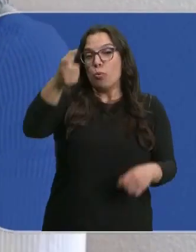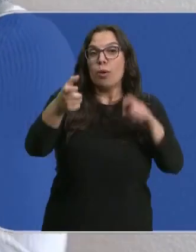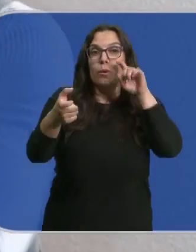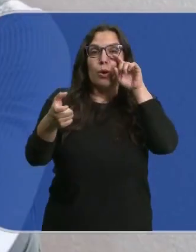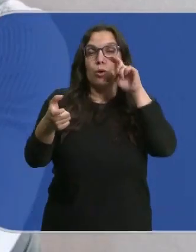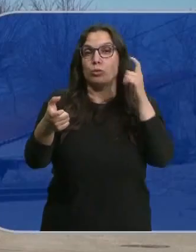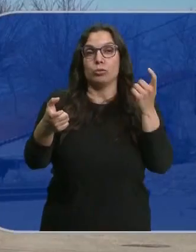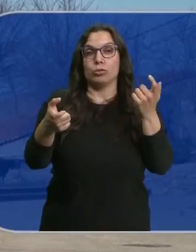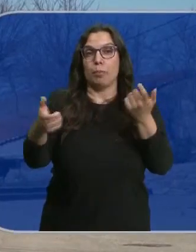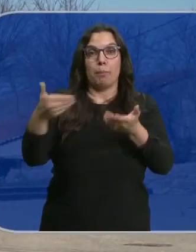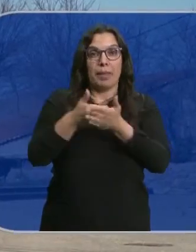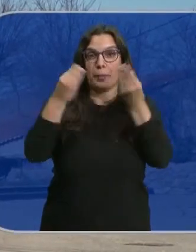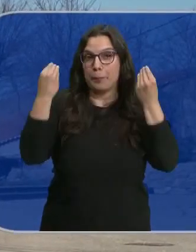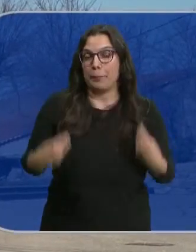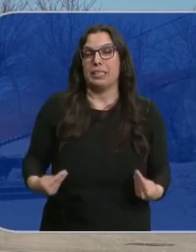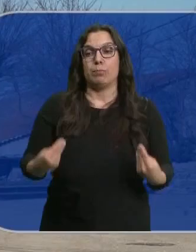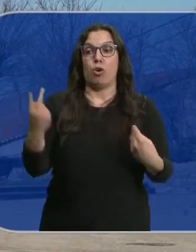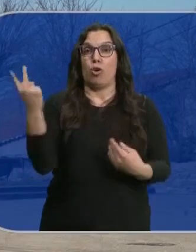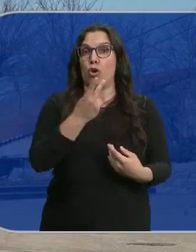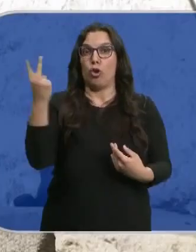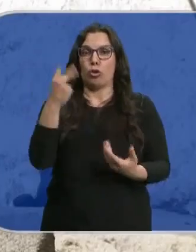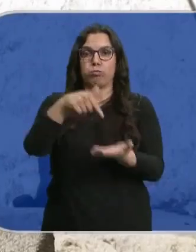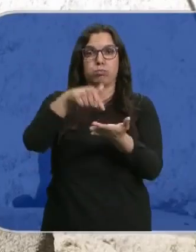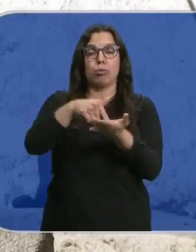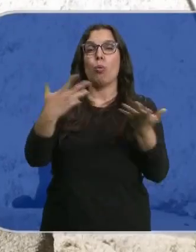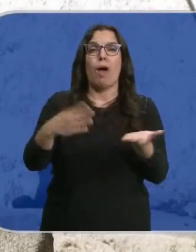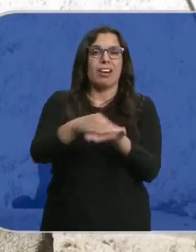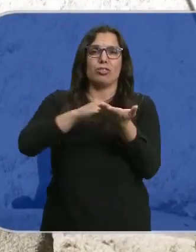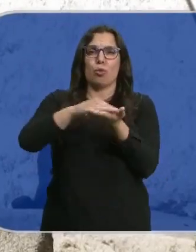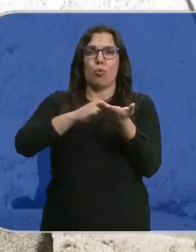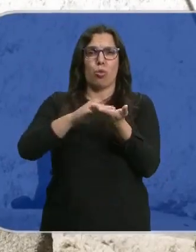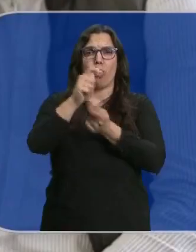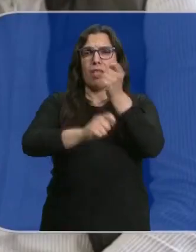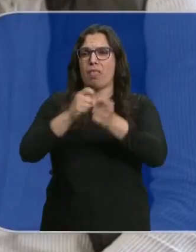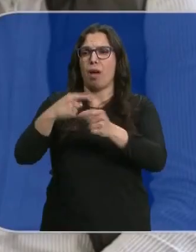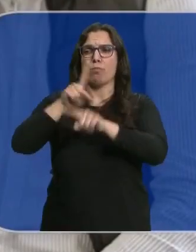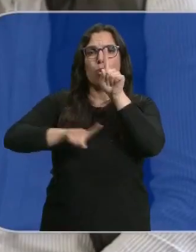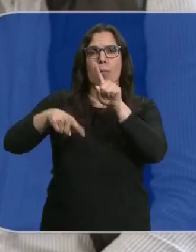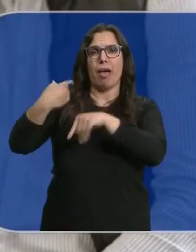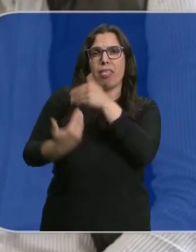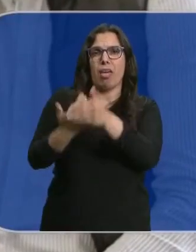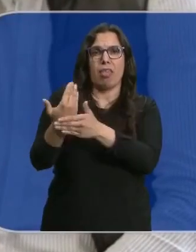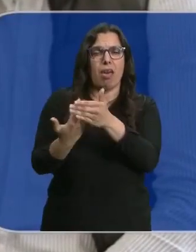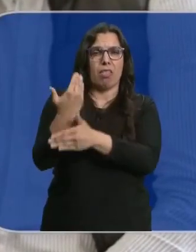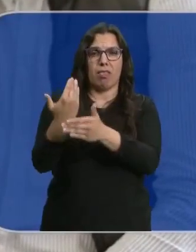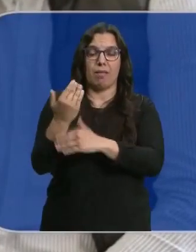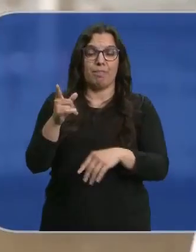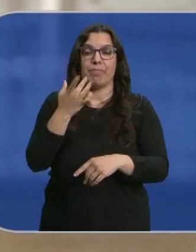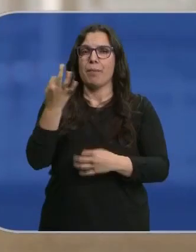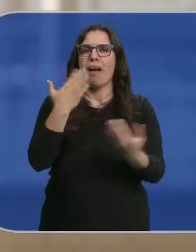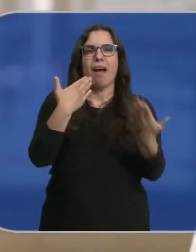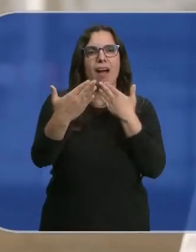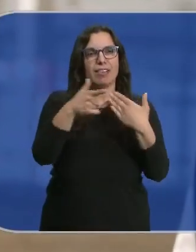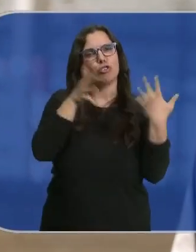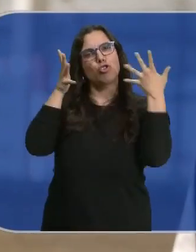lo mismo. Y ese lo mismo principalmente es resolver los problemas cotidianos de sus vecinos. Hay que dialogar, hay que hablar.